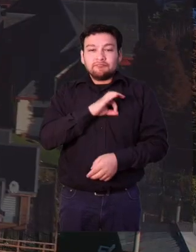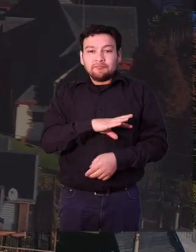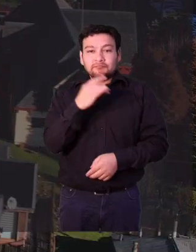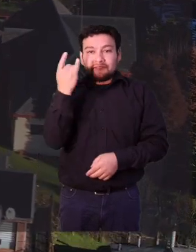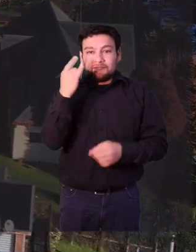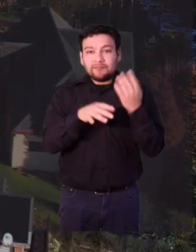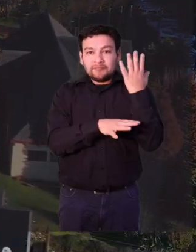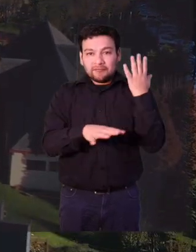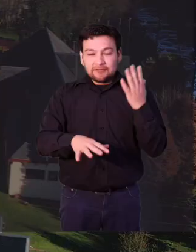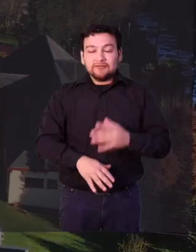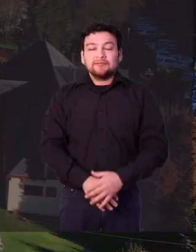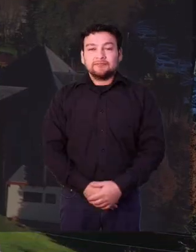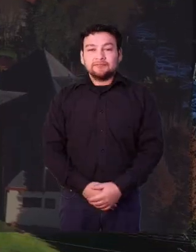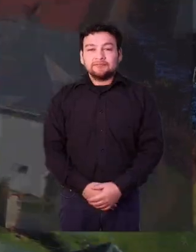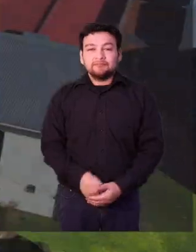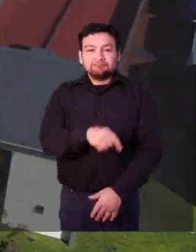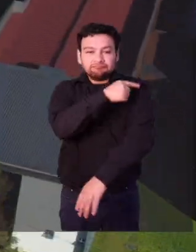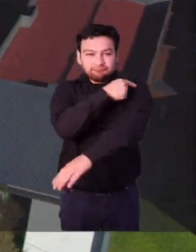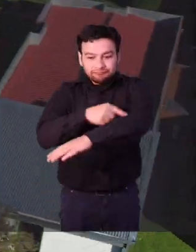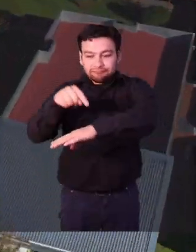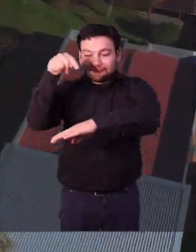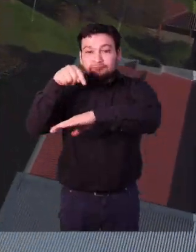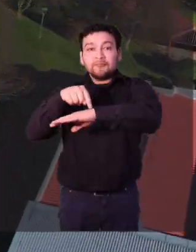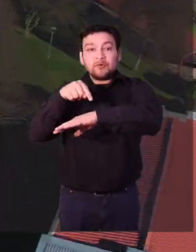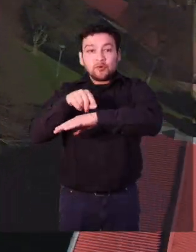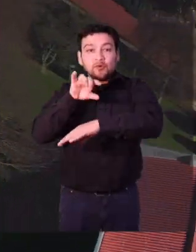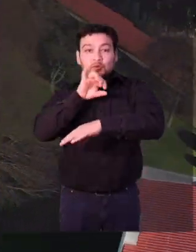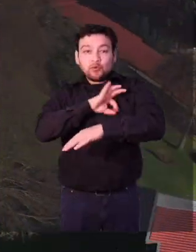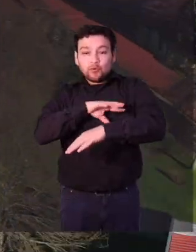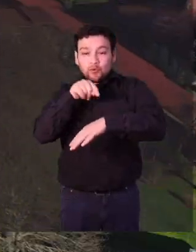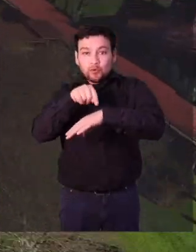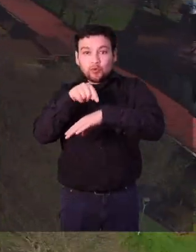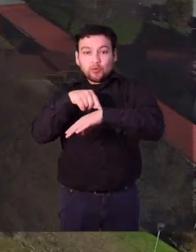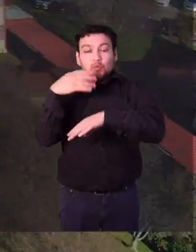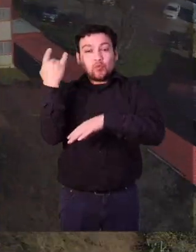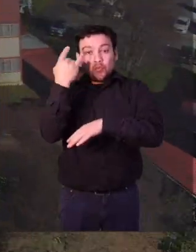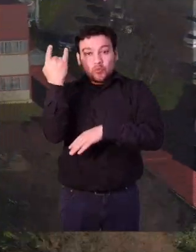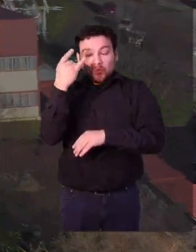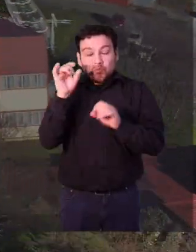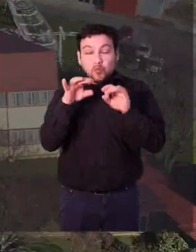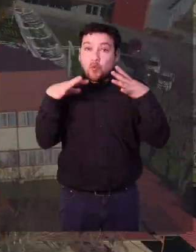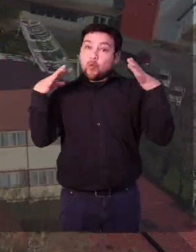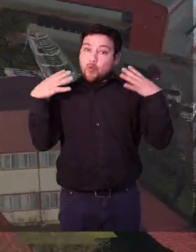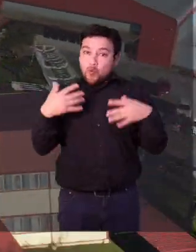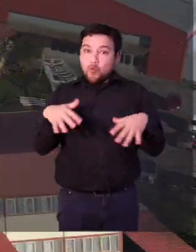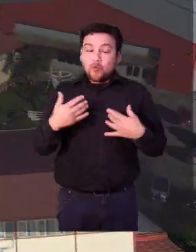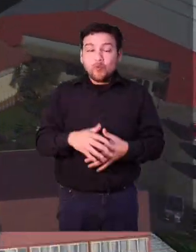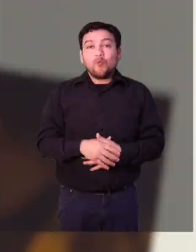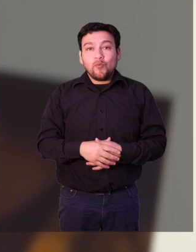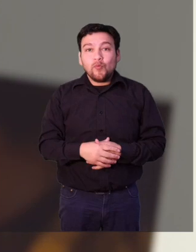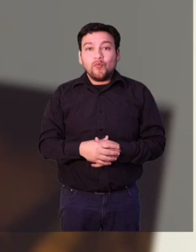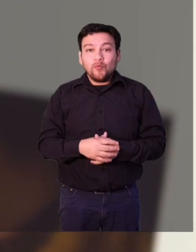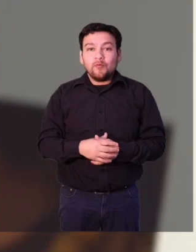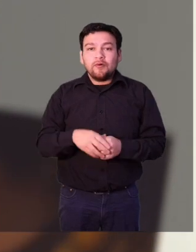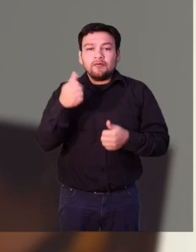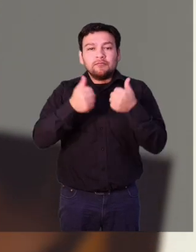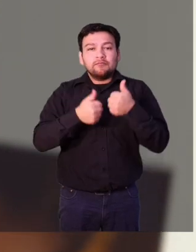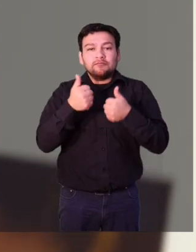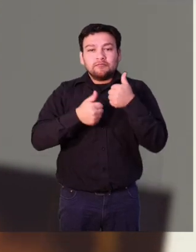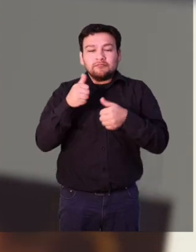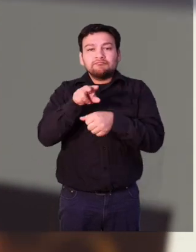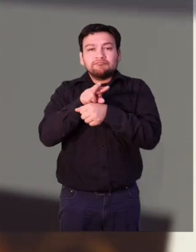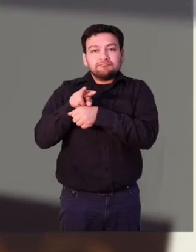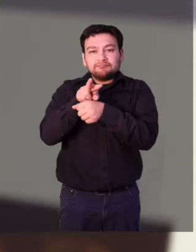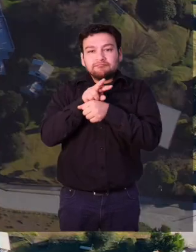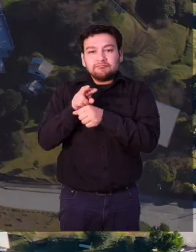Montt, una de las principales y más importantes universidades del país. La carrera de Administración Pública